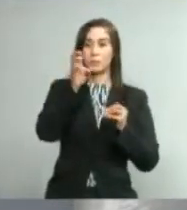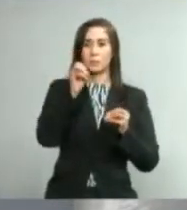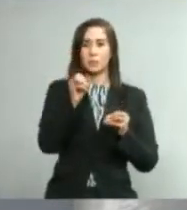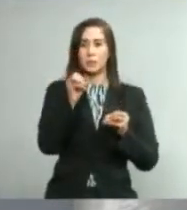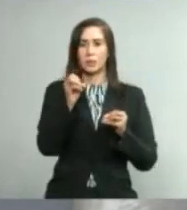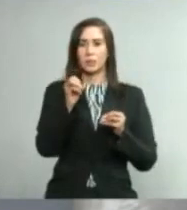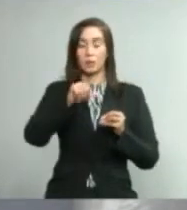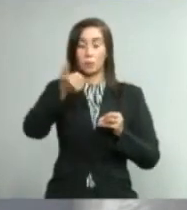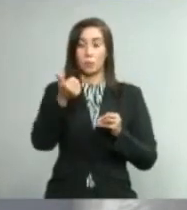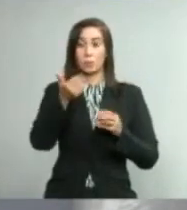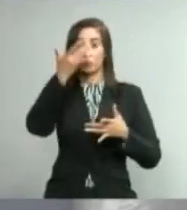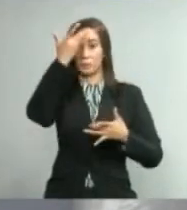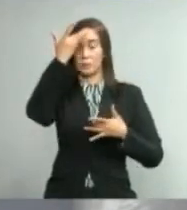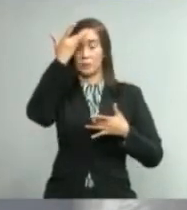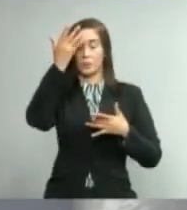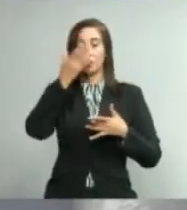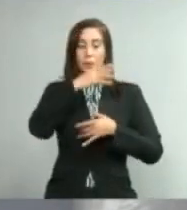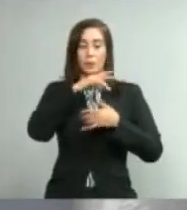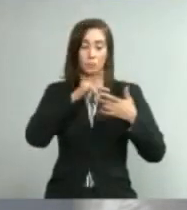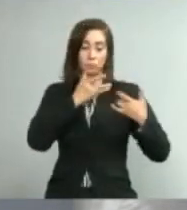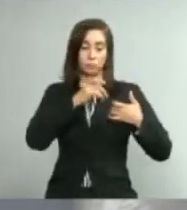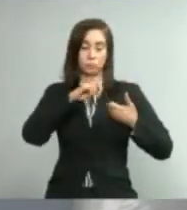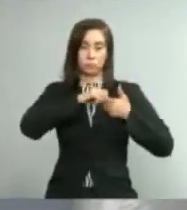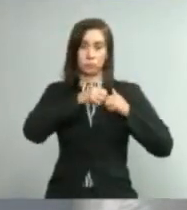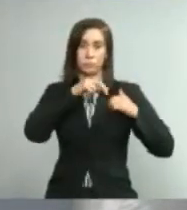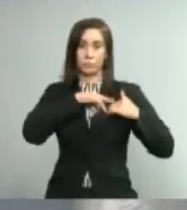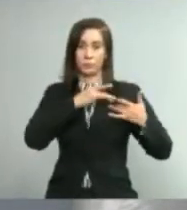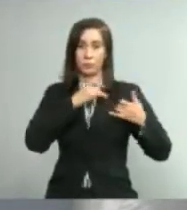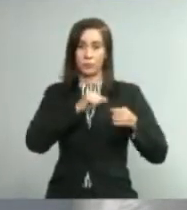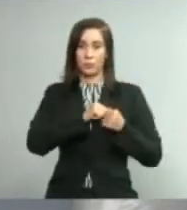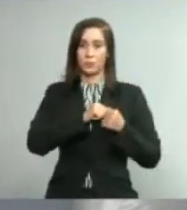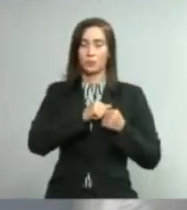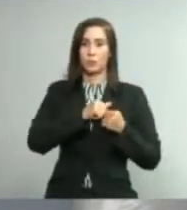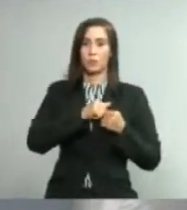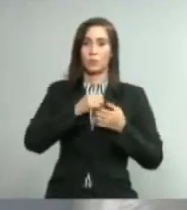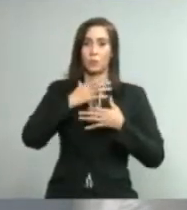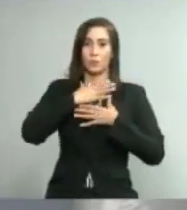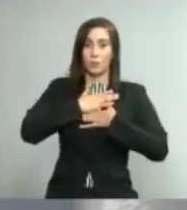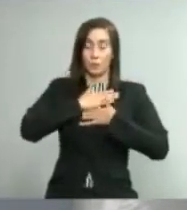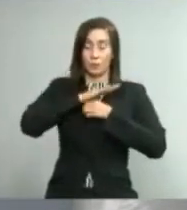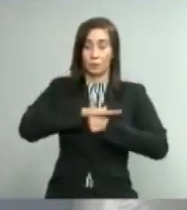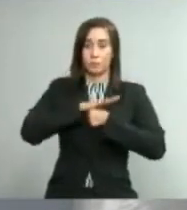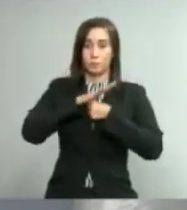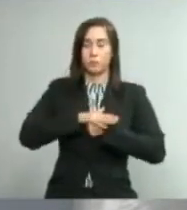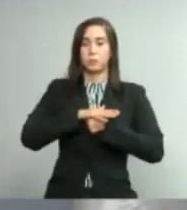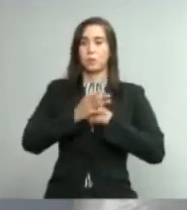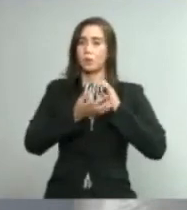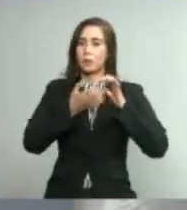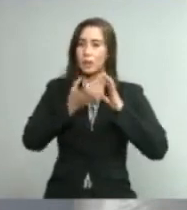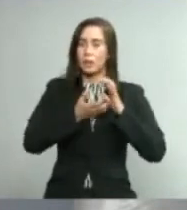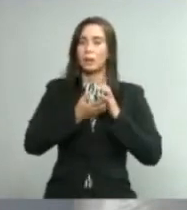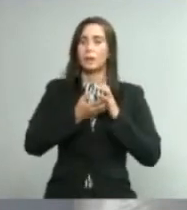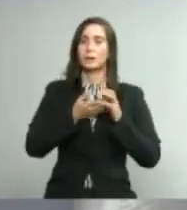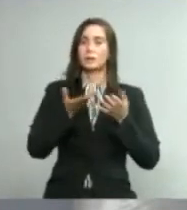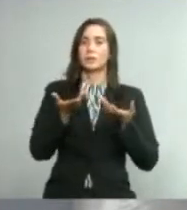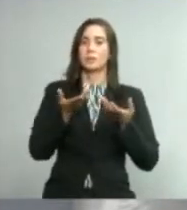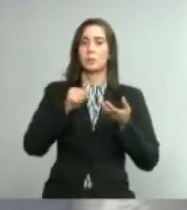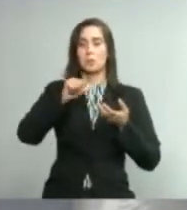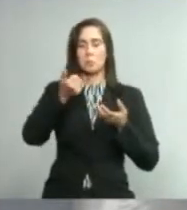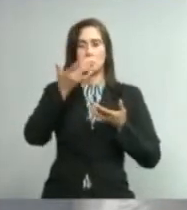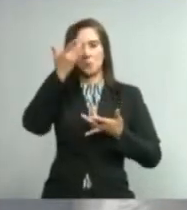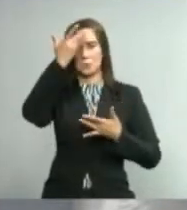hipertensos, diabéticos, asmáticos, personas con cánceres o otras